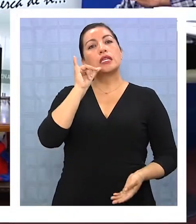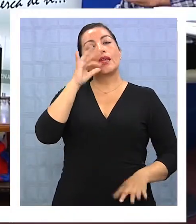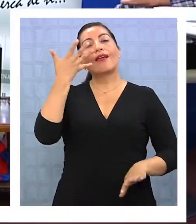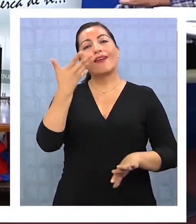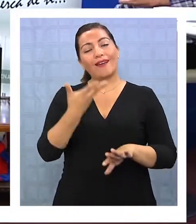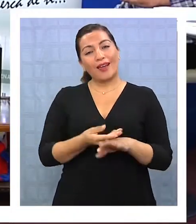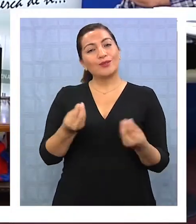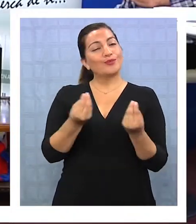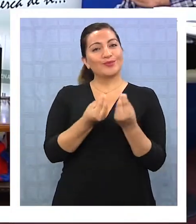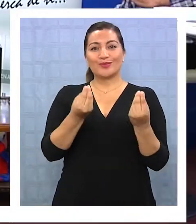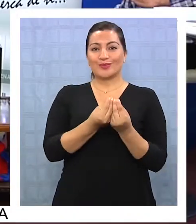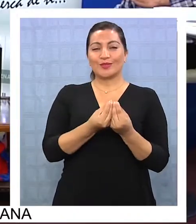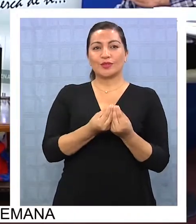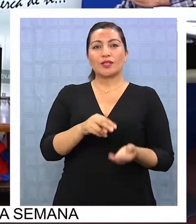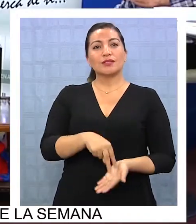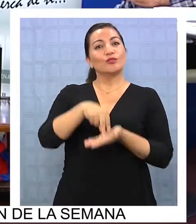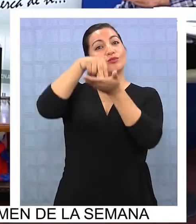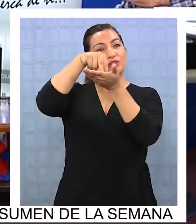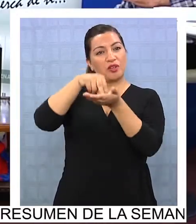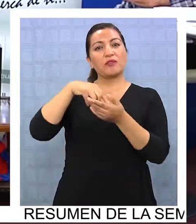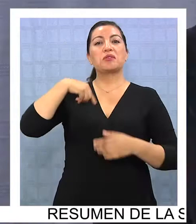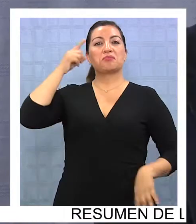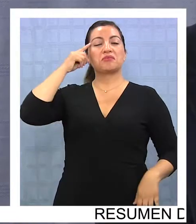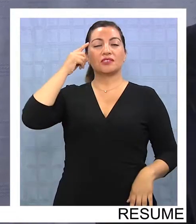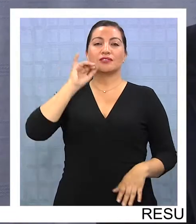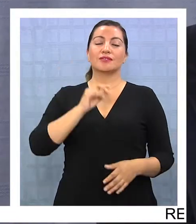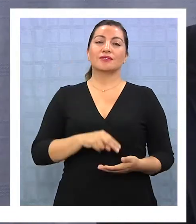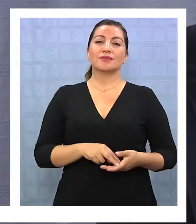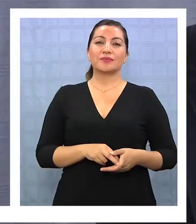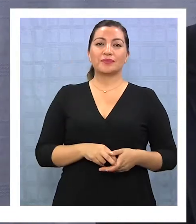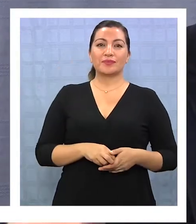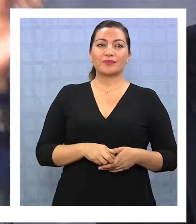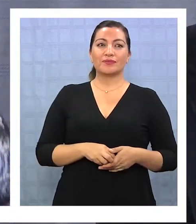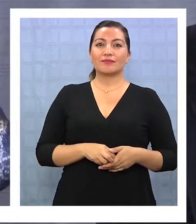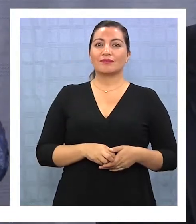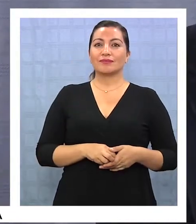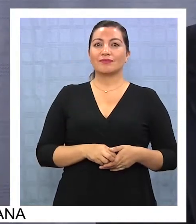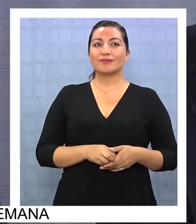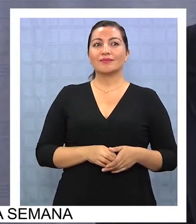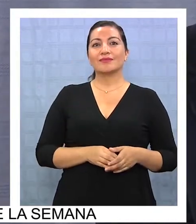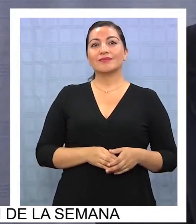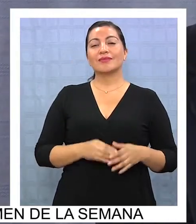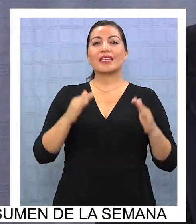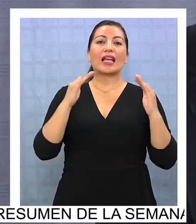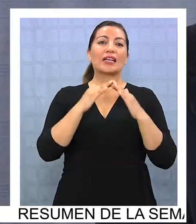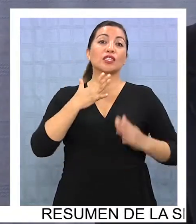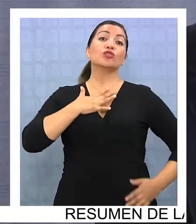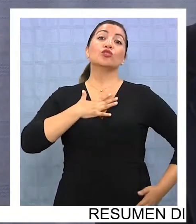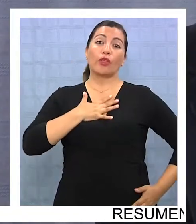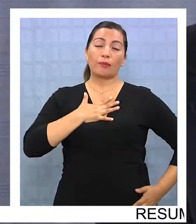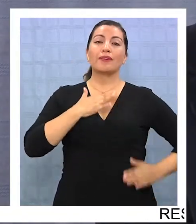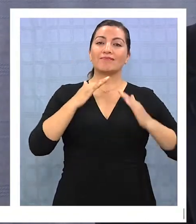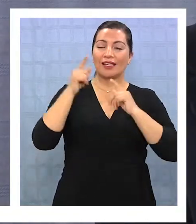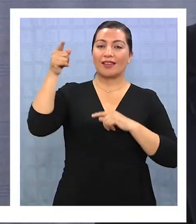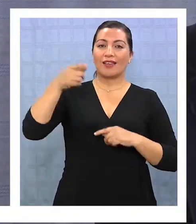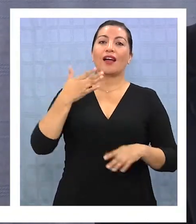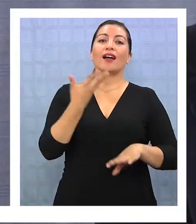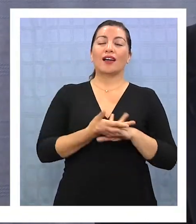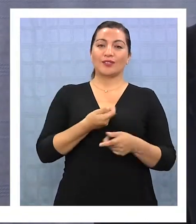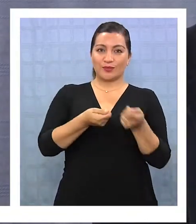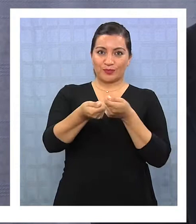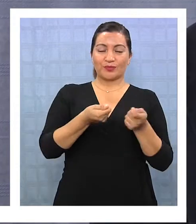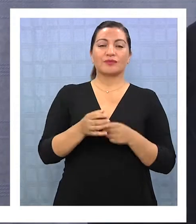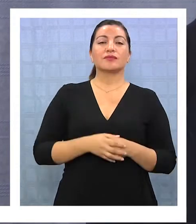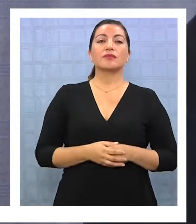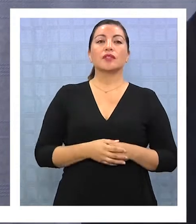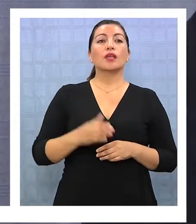y varias. Sí, hay un montón. En Sofri también debe haber. En Sofri debe haber. Acá es Casa Sodimac también tiene. Hay tiendas